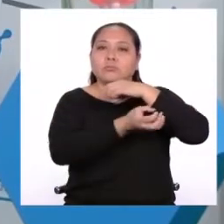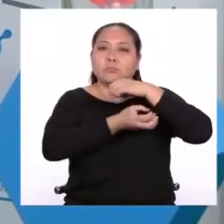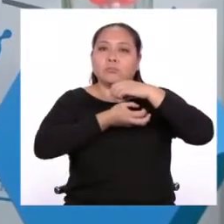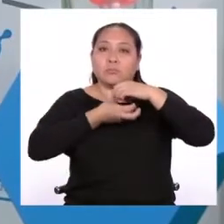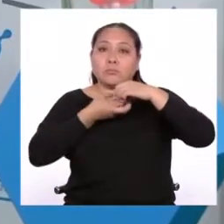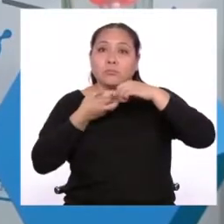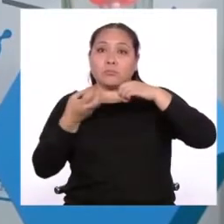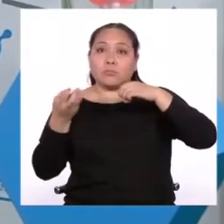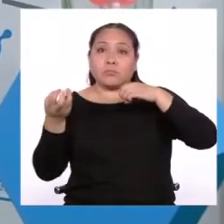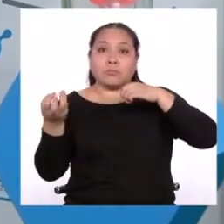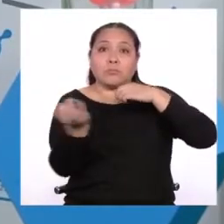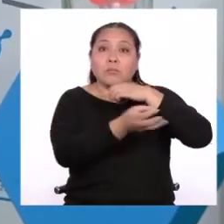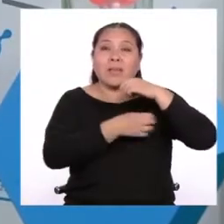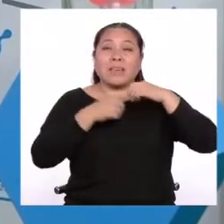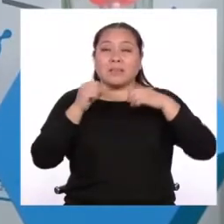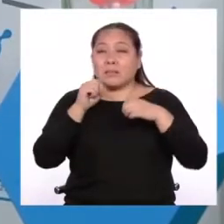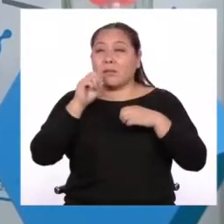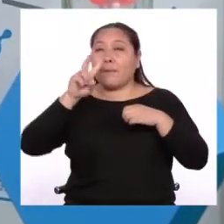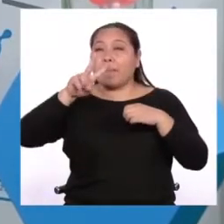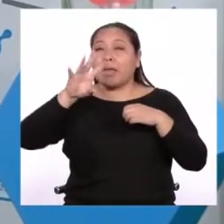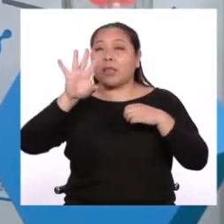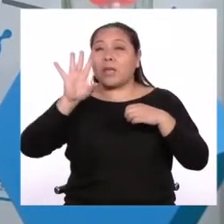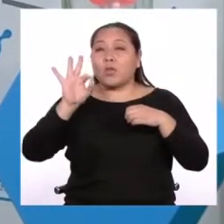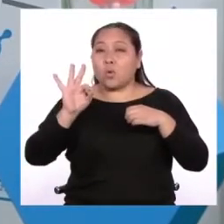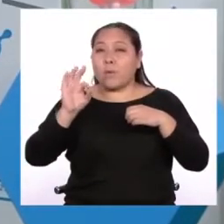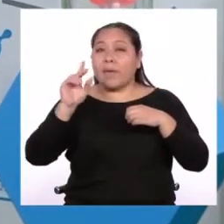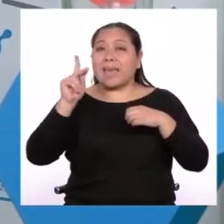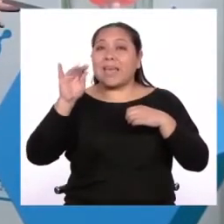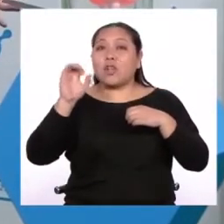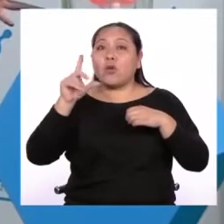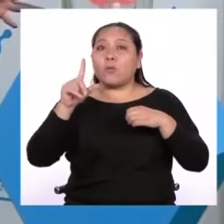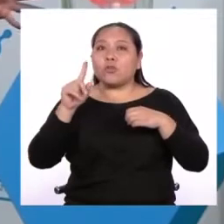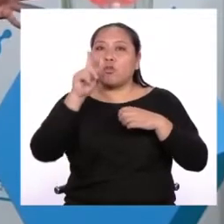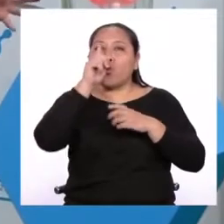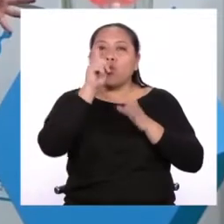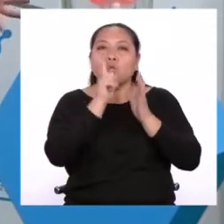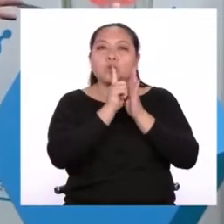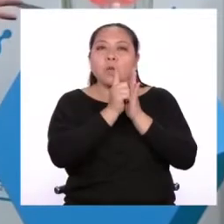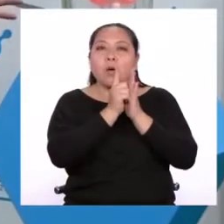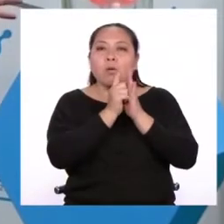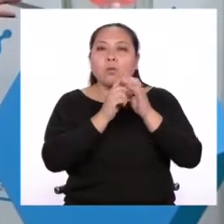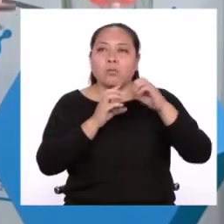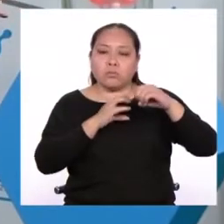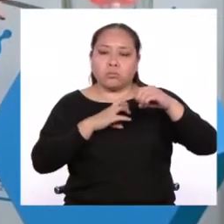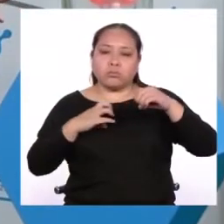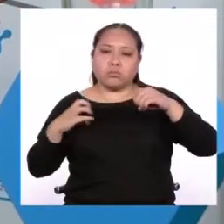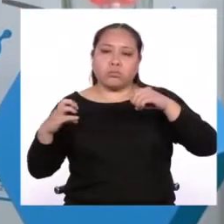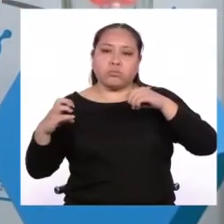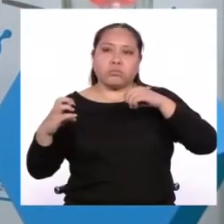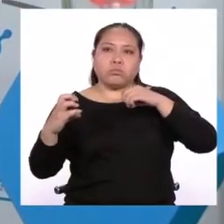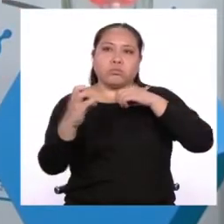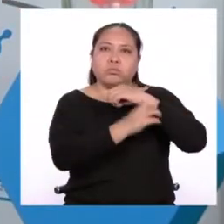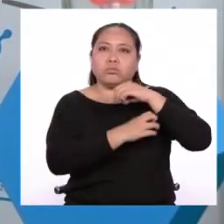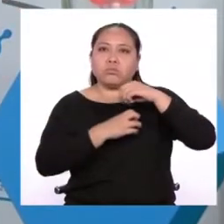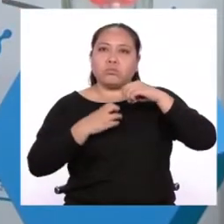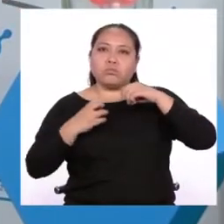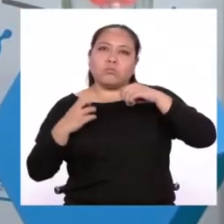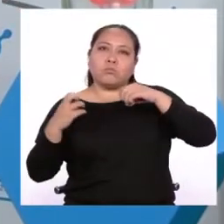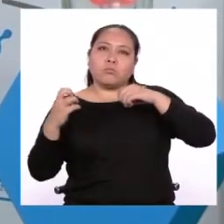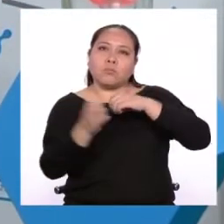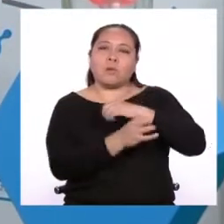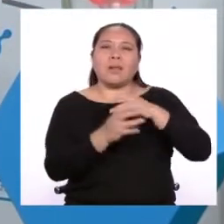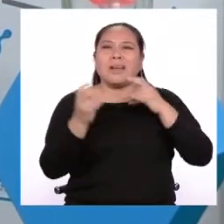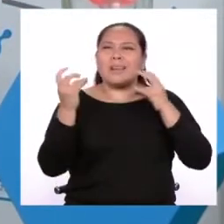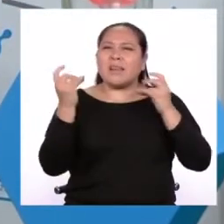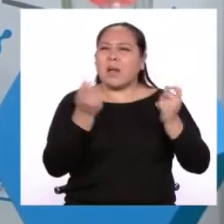29 kilómetros por segundo. ¿Te imaginas? Esto es casi 4.000 veces